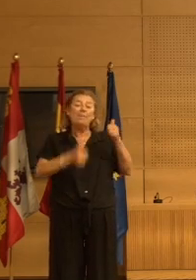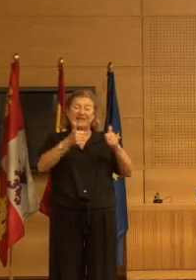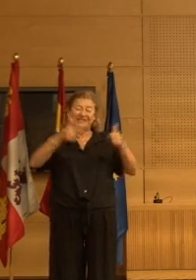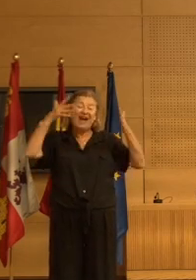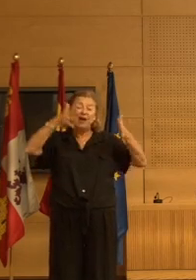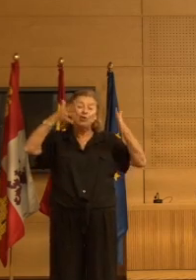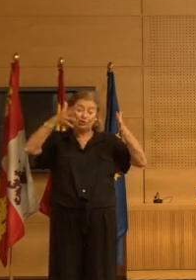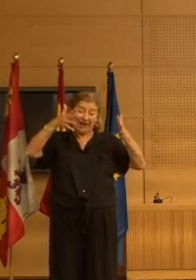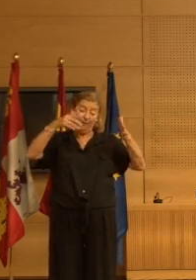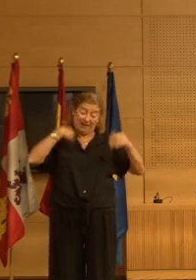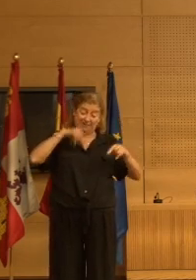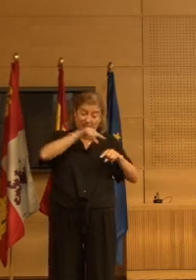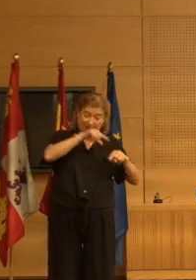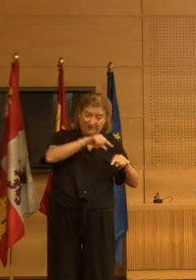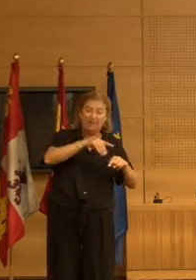recomendable cuando realmente esté indicado.